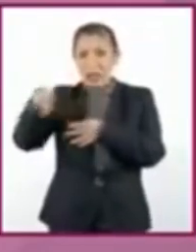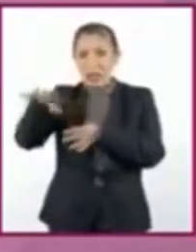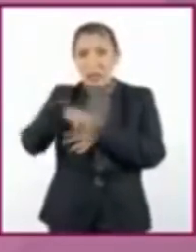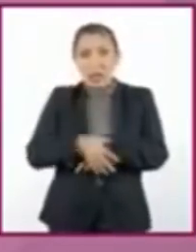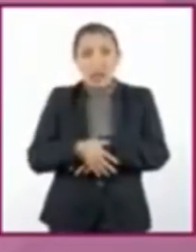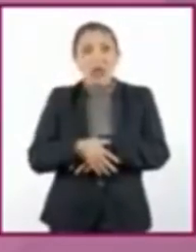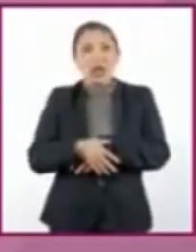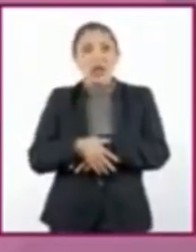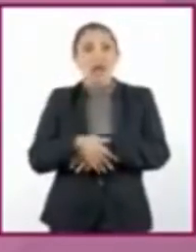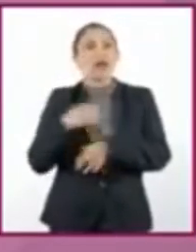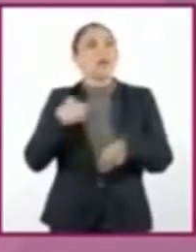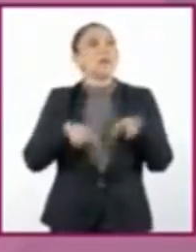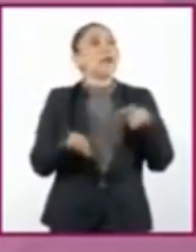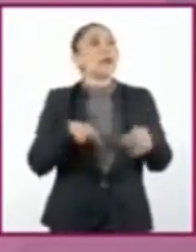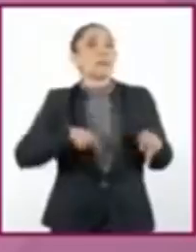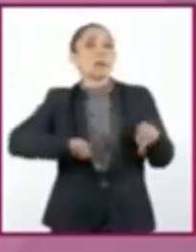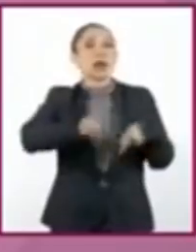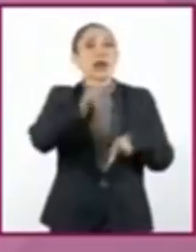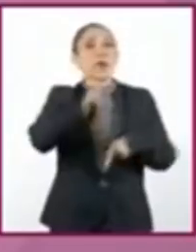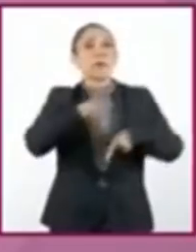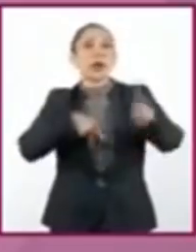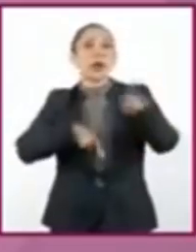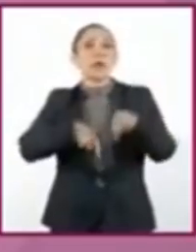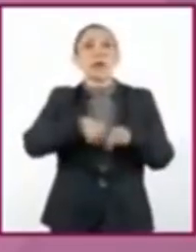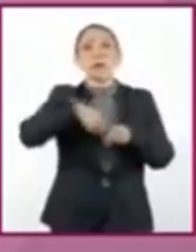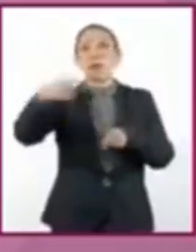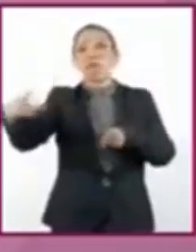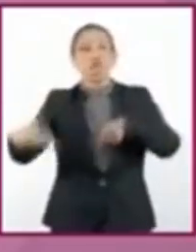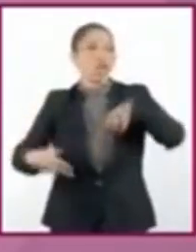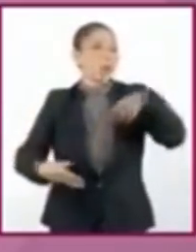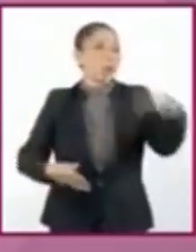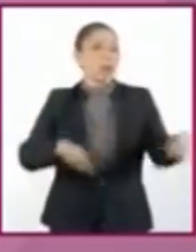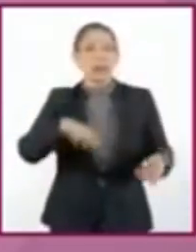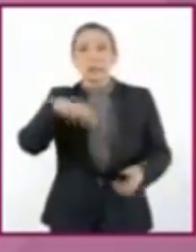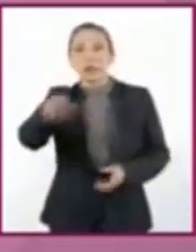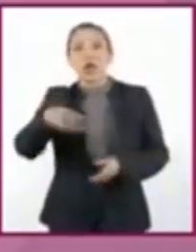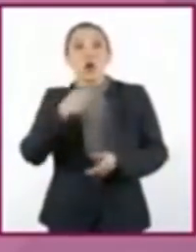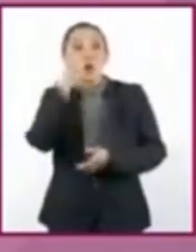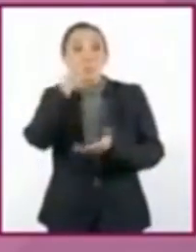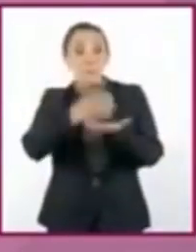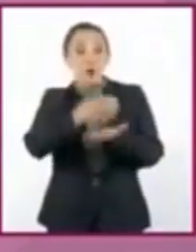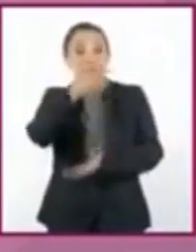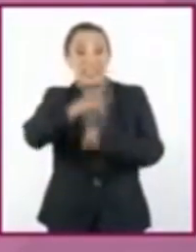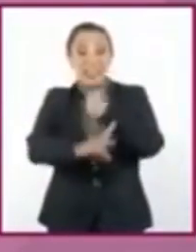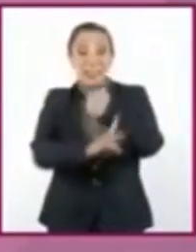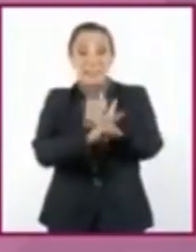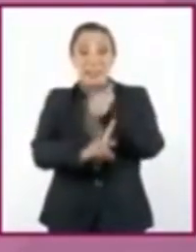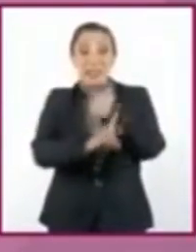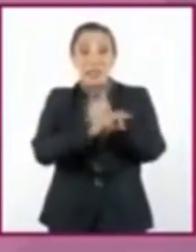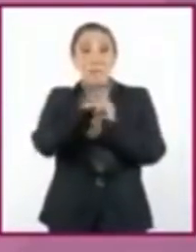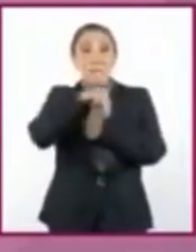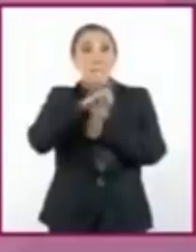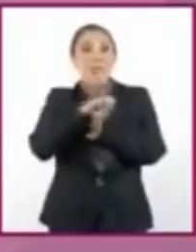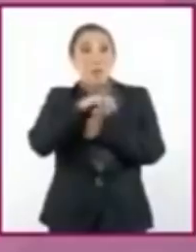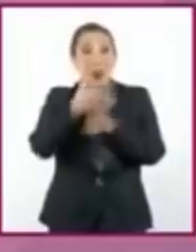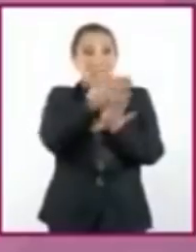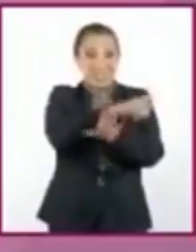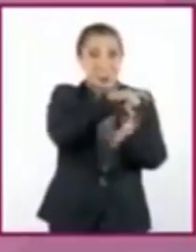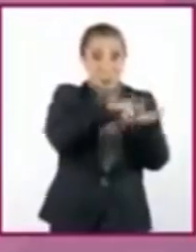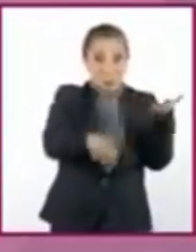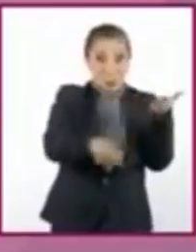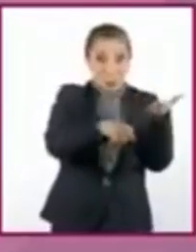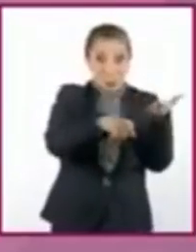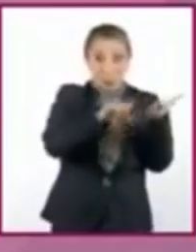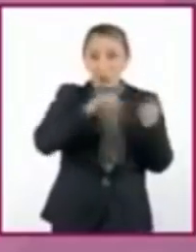patada y patada, a eso de las 18.45 horas, una botella de vidrio que Memo Méndez había comprado,